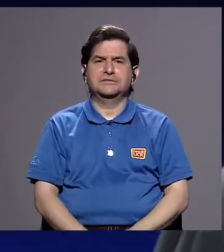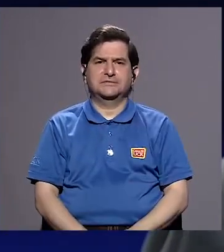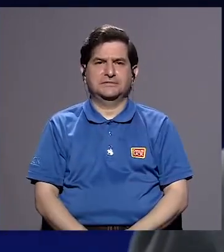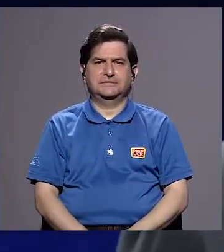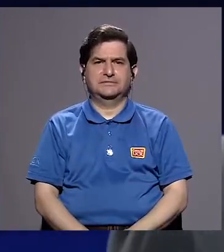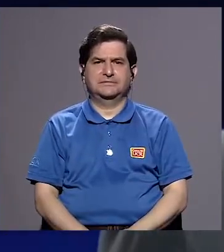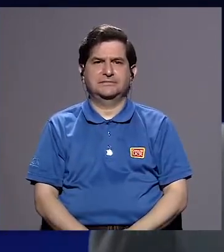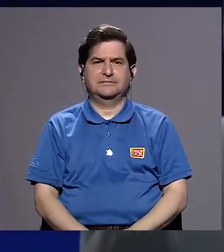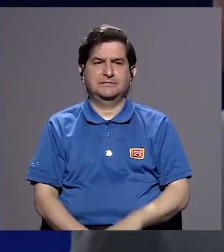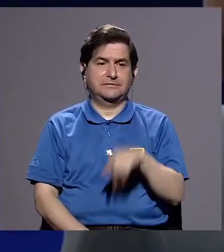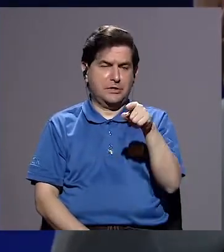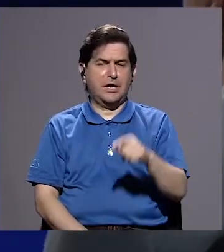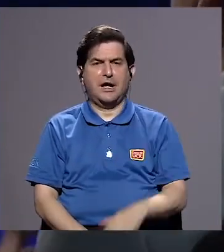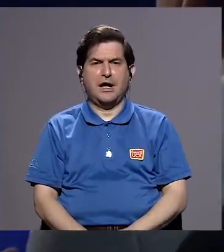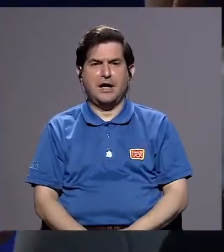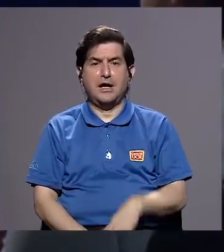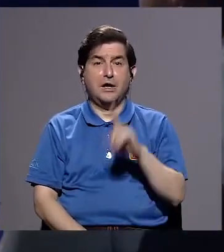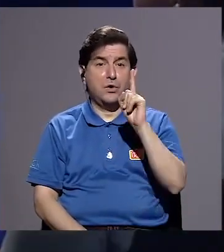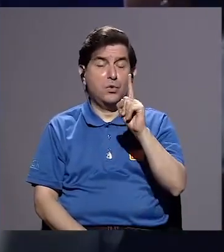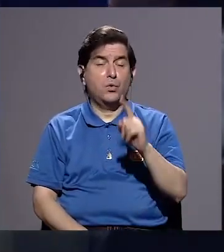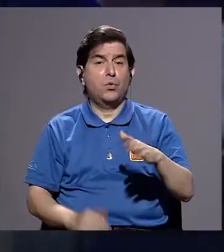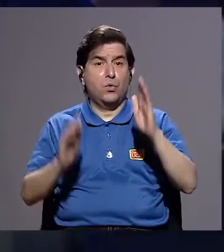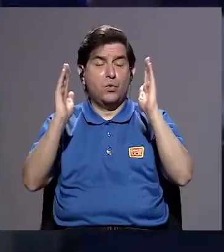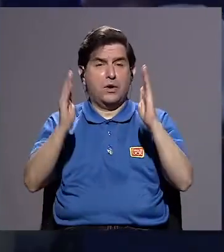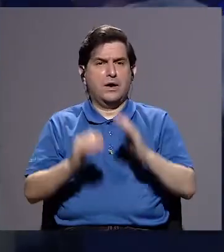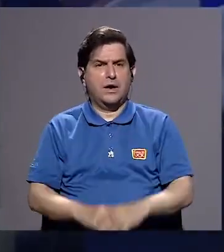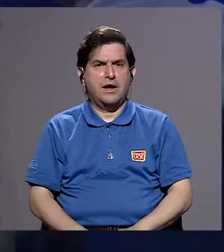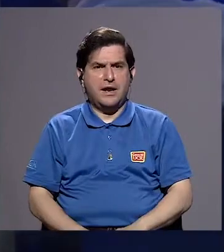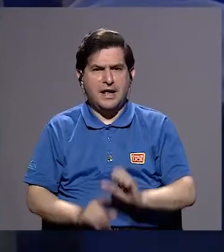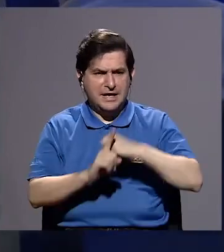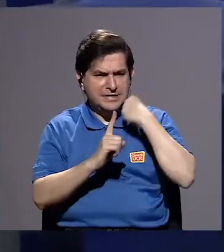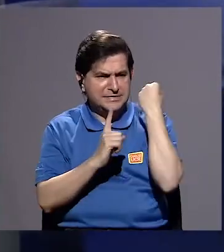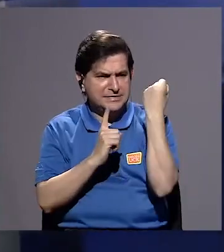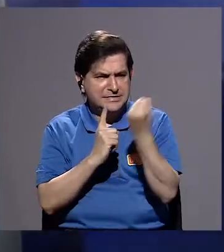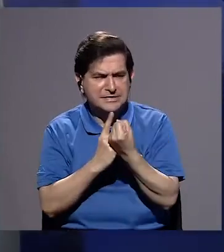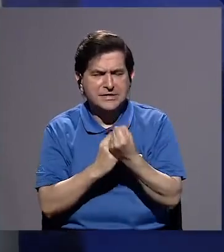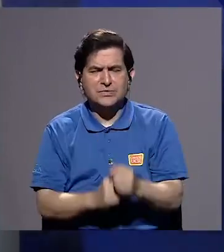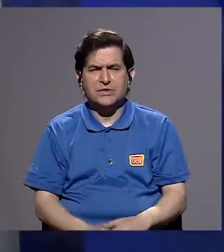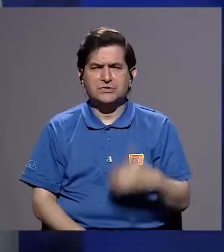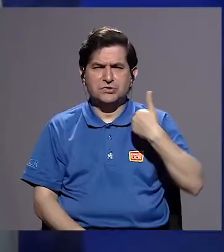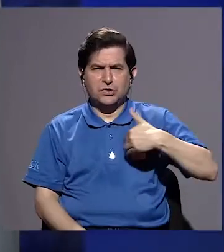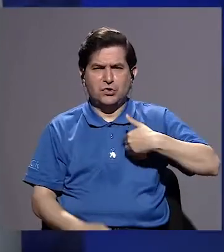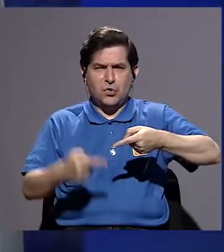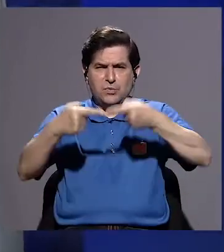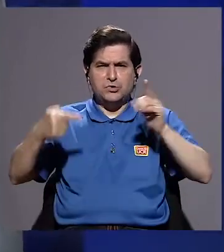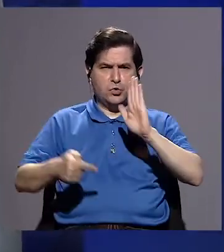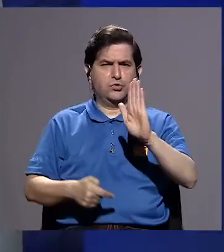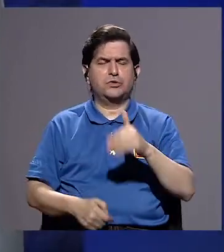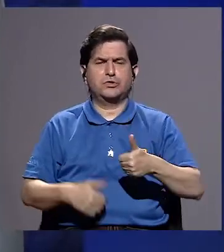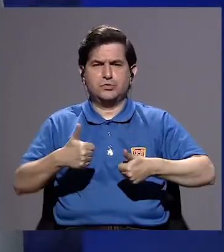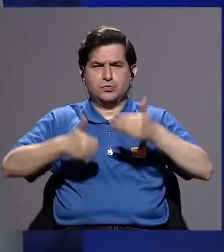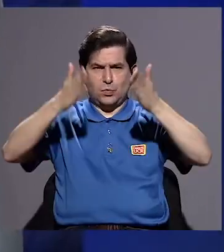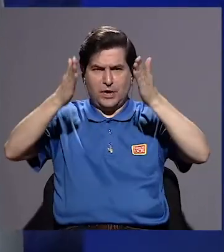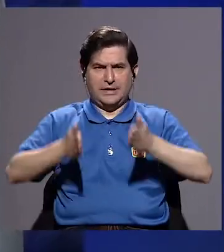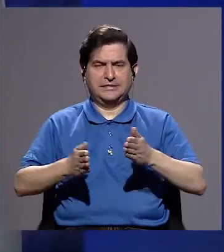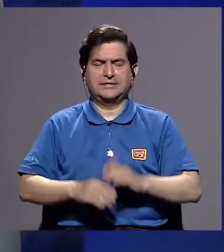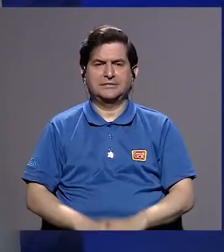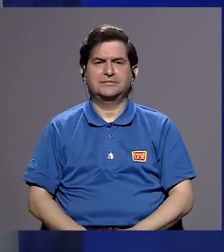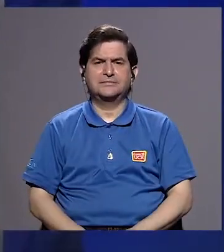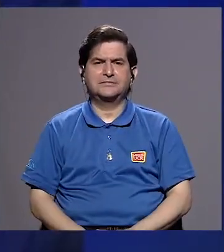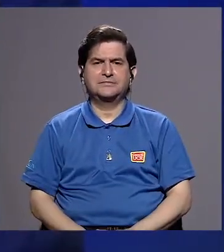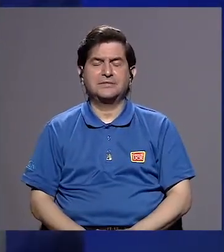que había una gran efervescencia de los hombres en contra de su candidatura,